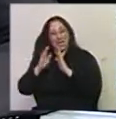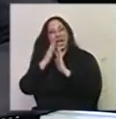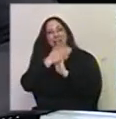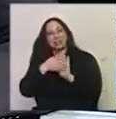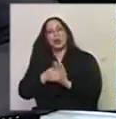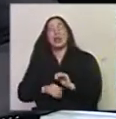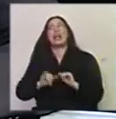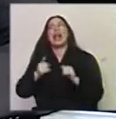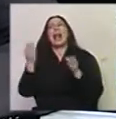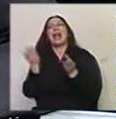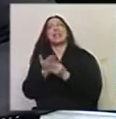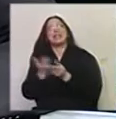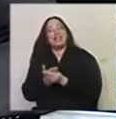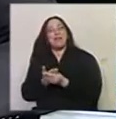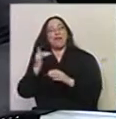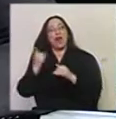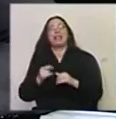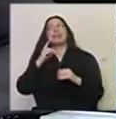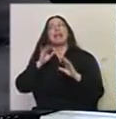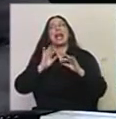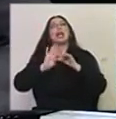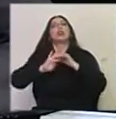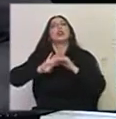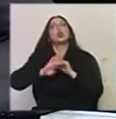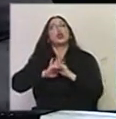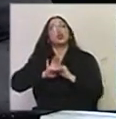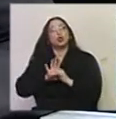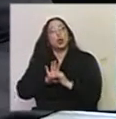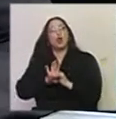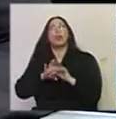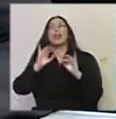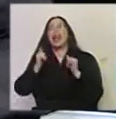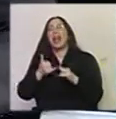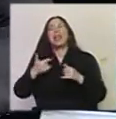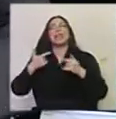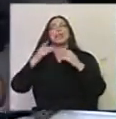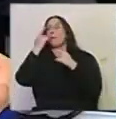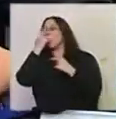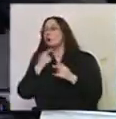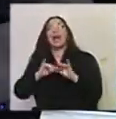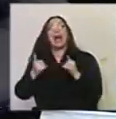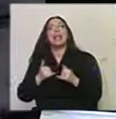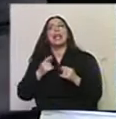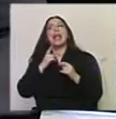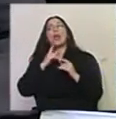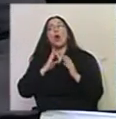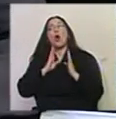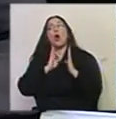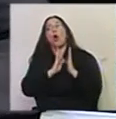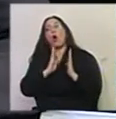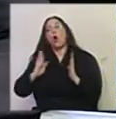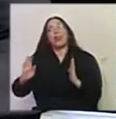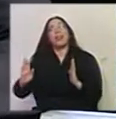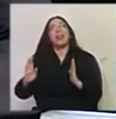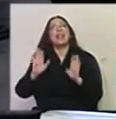Archivo General de la Nación, ya existe el SOTRE, ya existe la Dirección Nacional de Cultura, ya existen los museos. Hay que darle un orden institucional a todo esto.